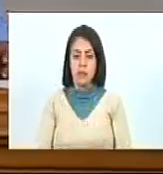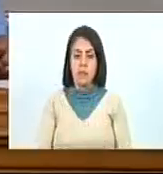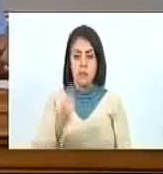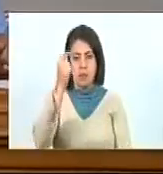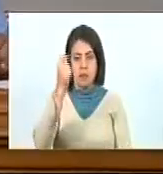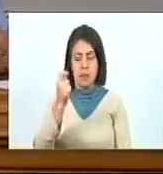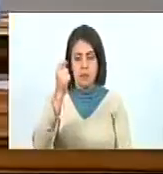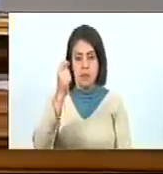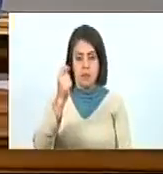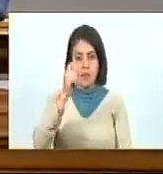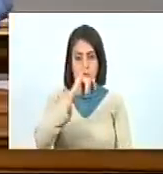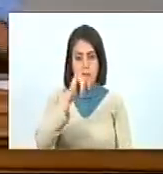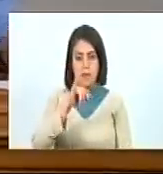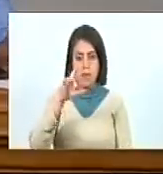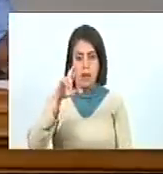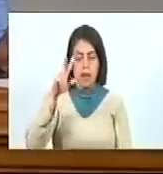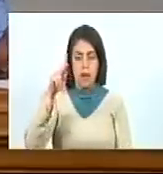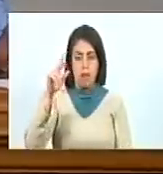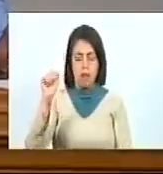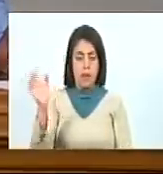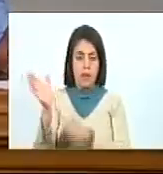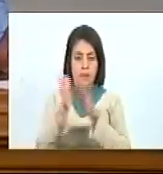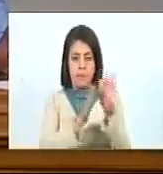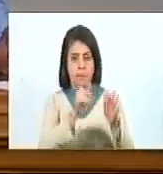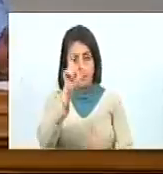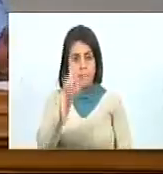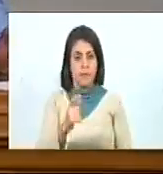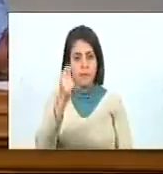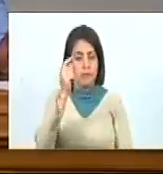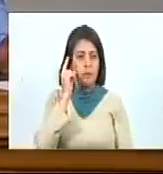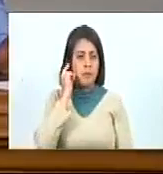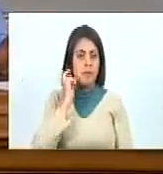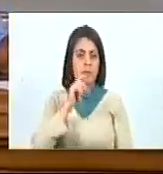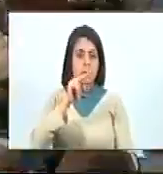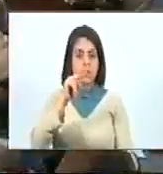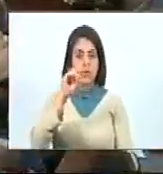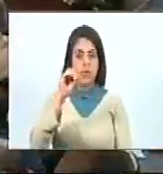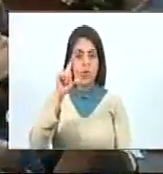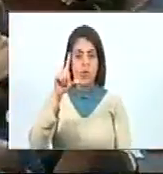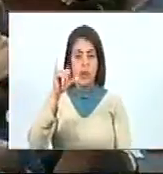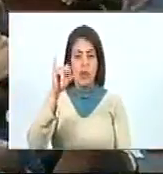diputado Rodolfo Serpa. Tiene la palabra la diputada Noliu Rodríguez.